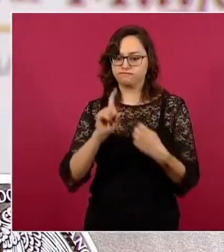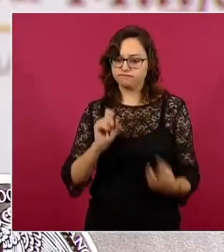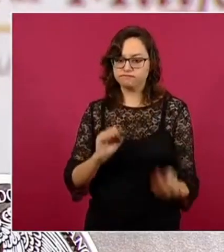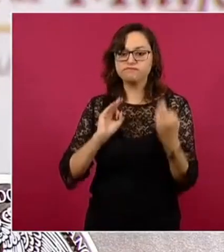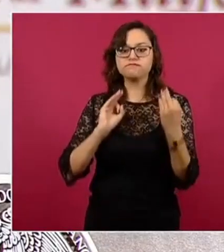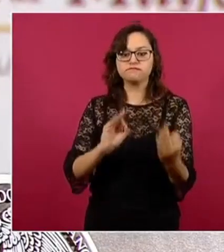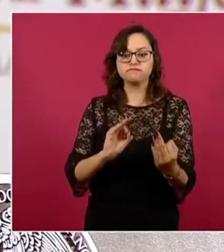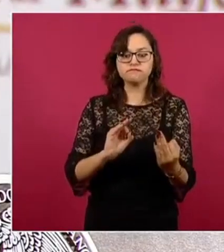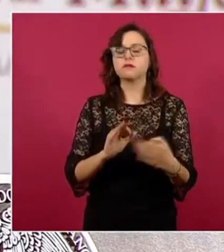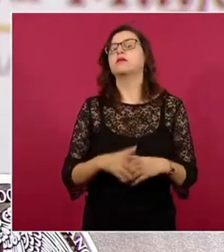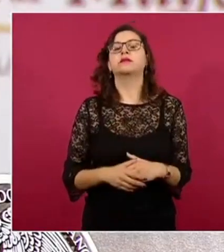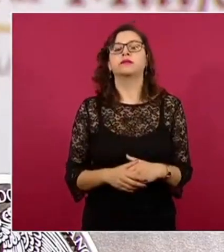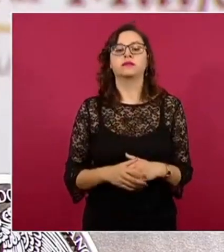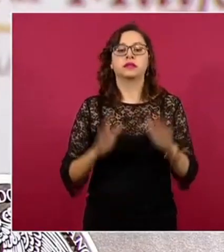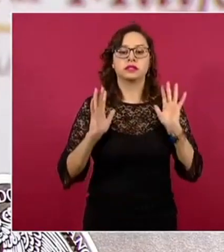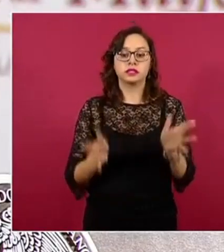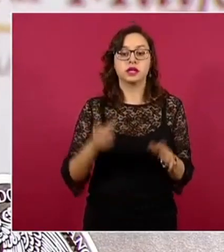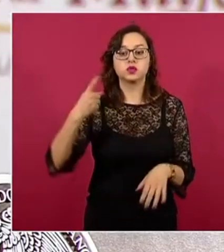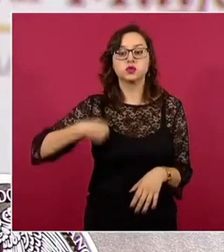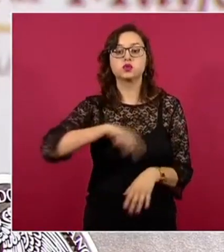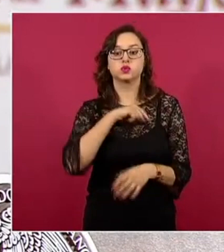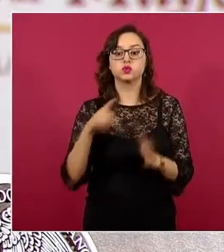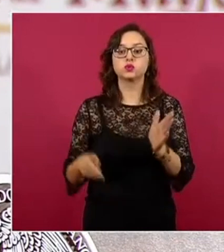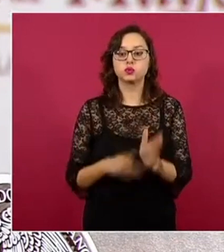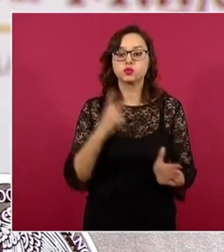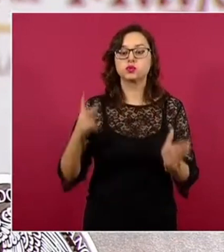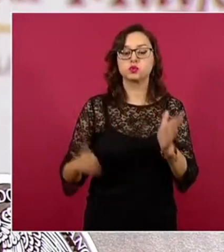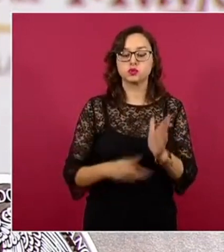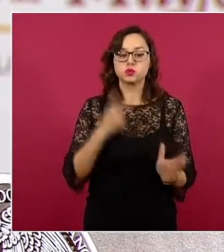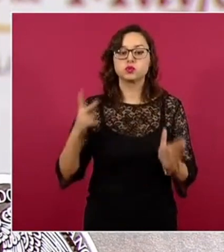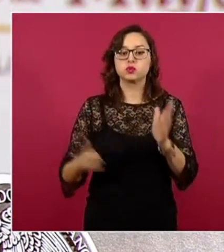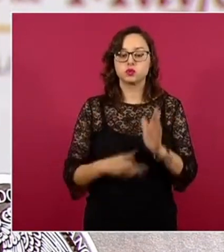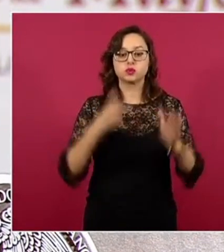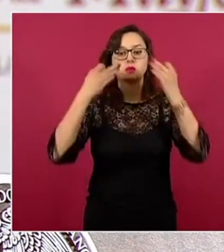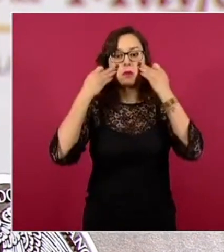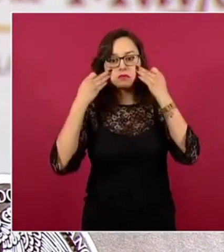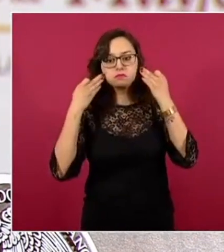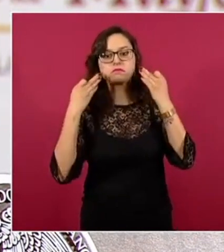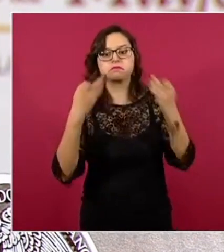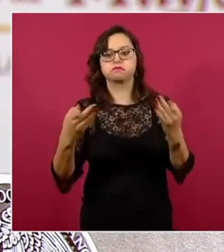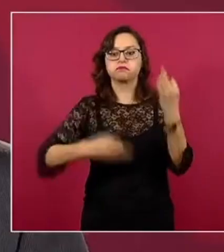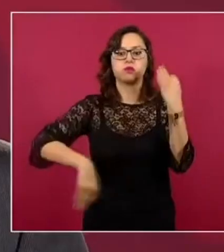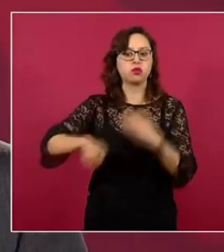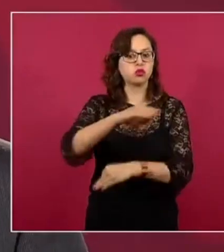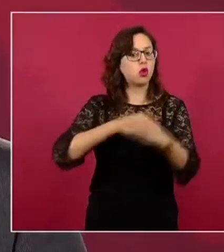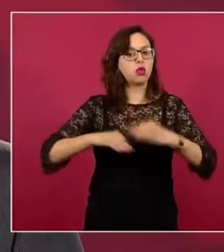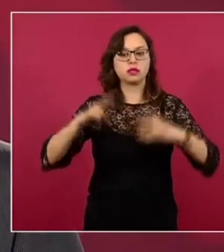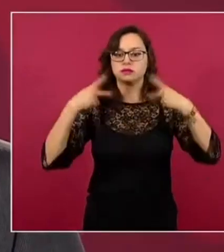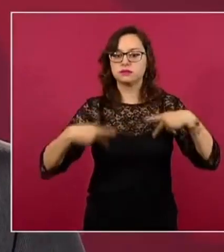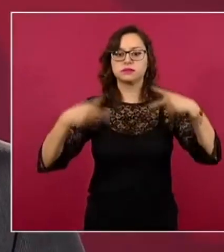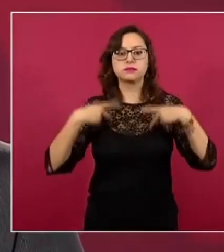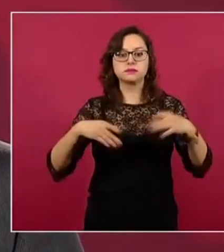Esto, lo hemos dicho muchas veces, es un hecho conocido y constatado y constatable por todas y todos los mexicanos.